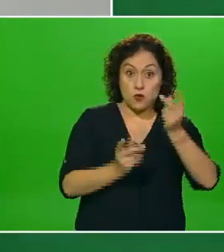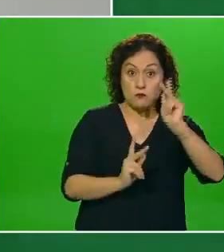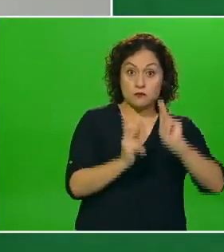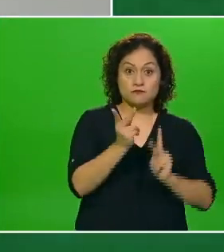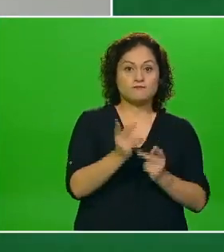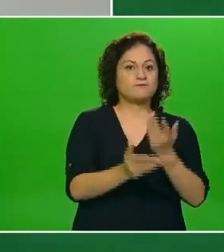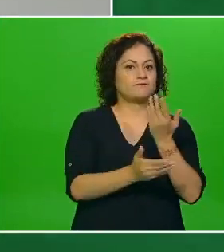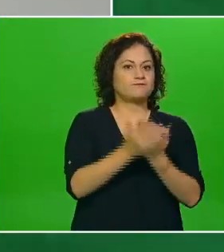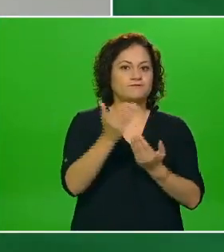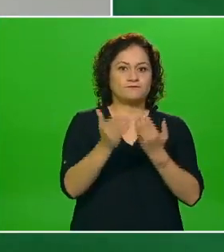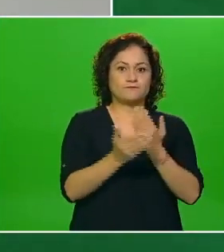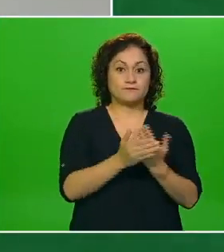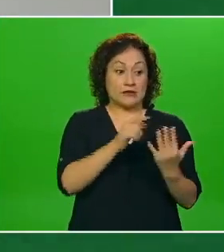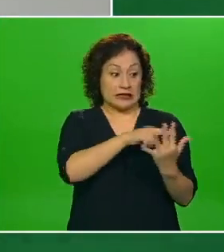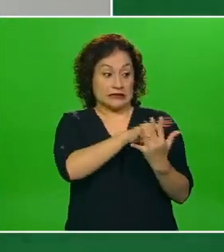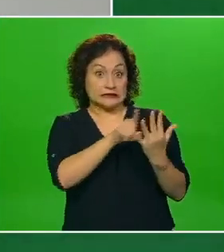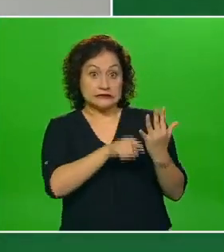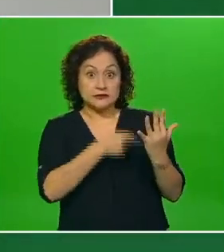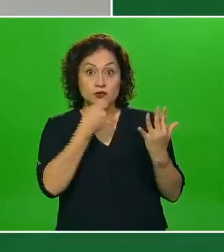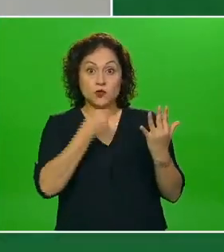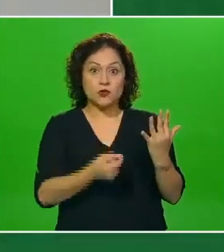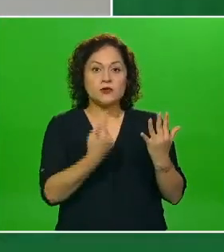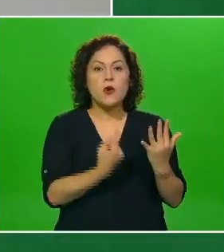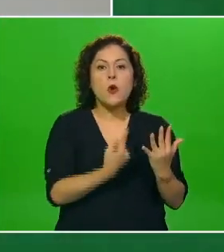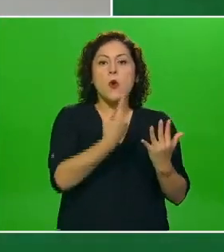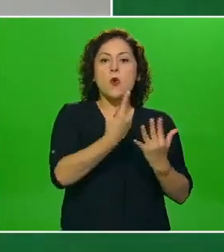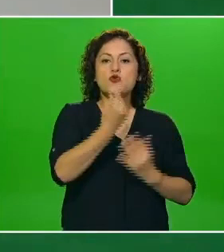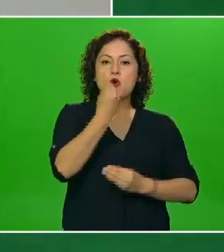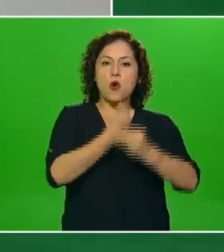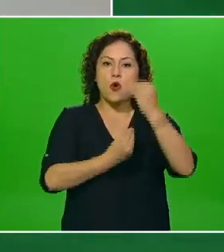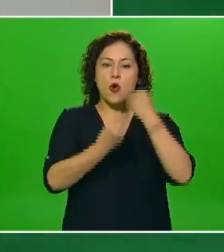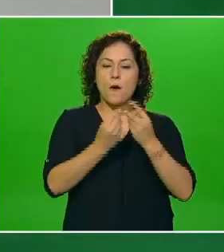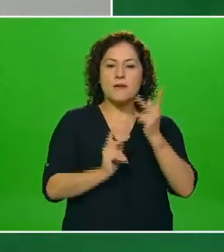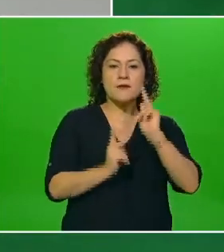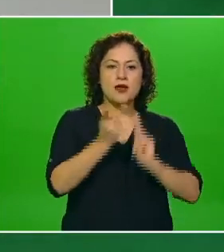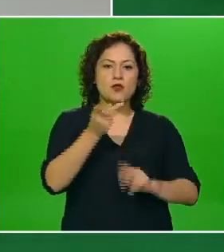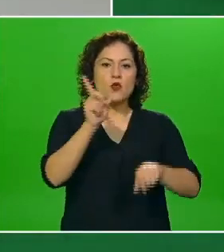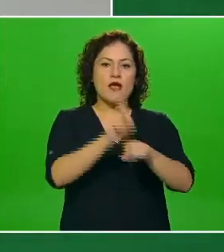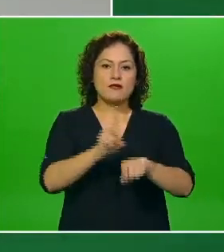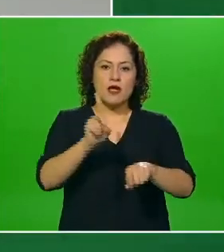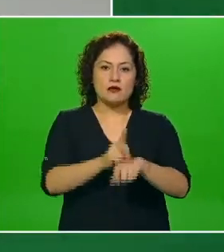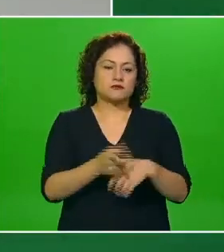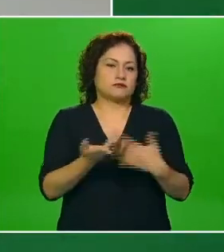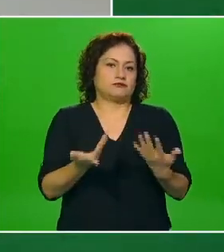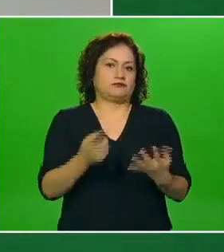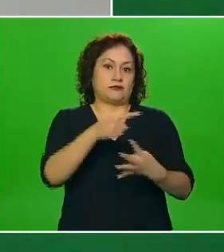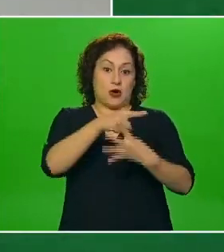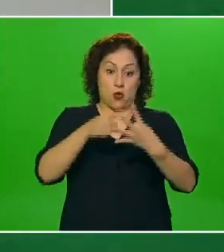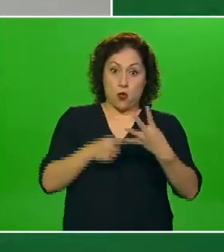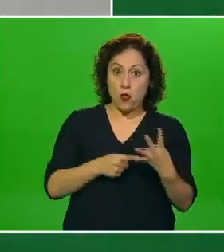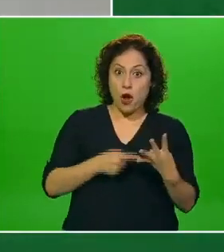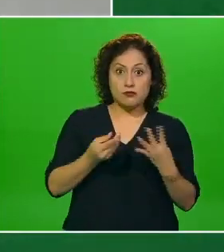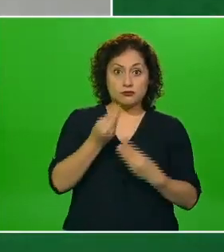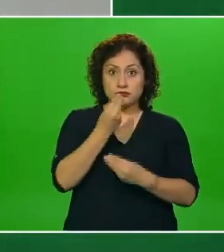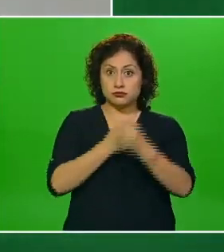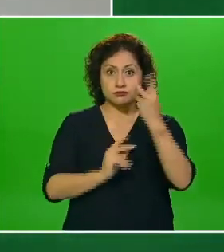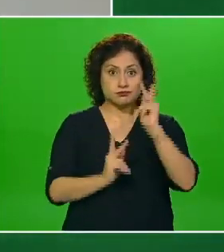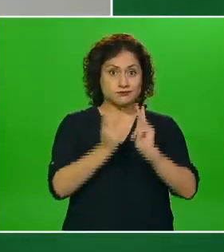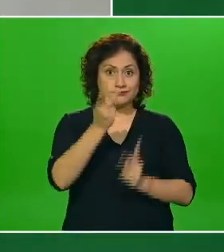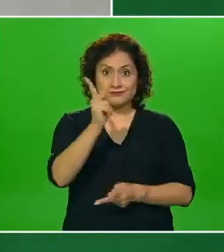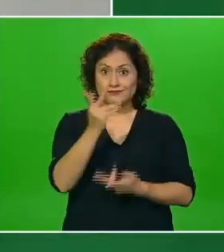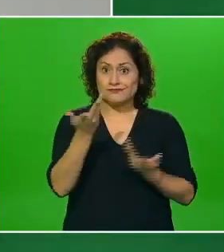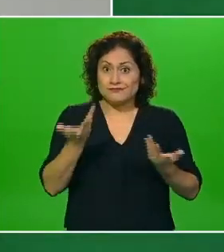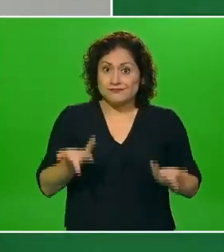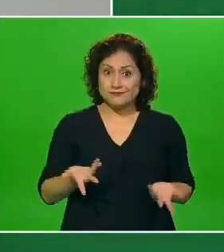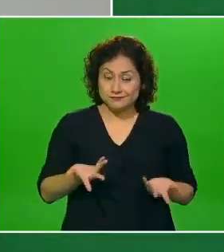niños la está consumiendo diariamente es decir que cuatro de cada cinco niños no está consumiendo las